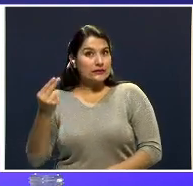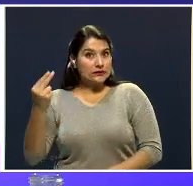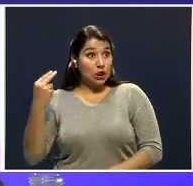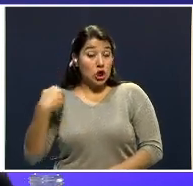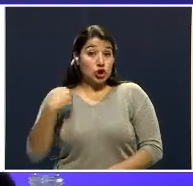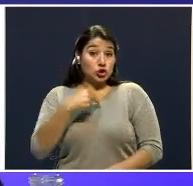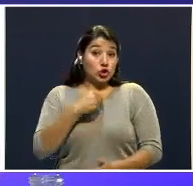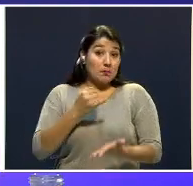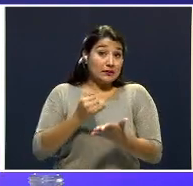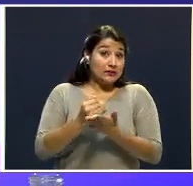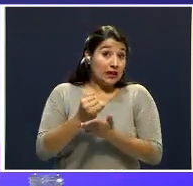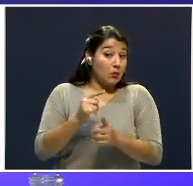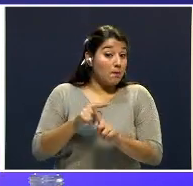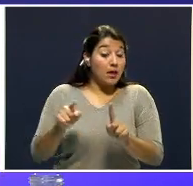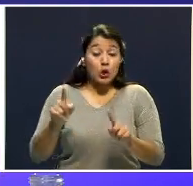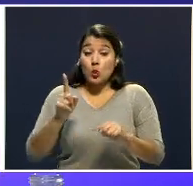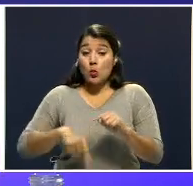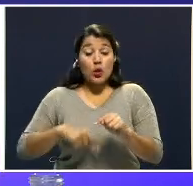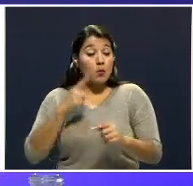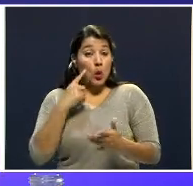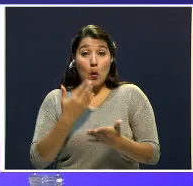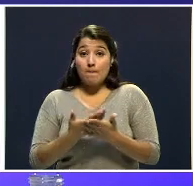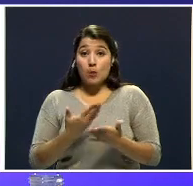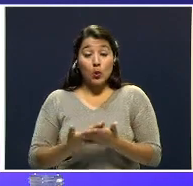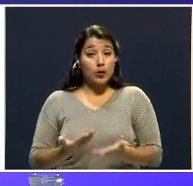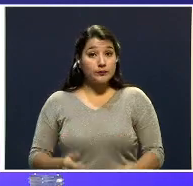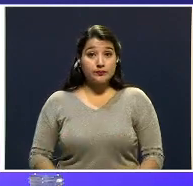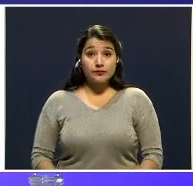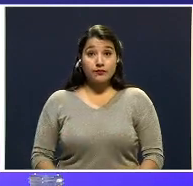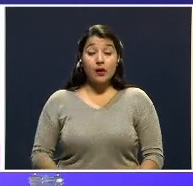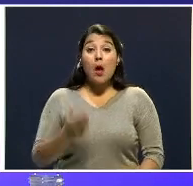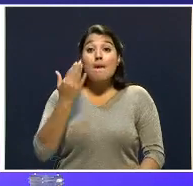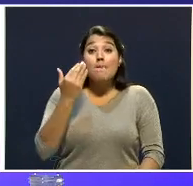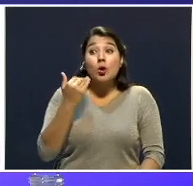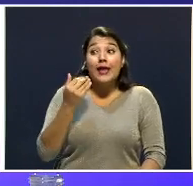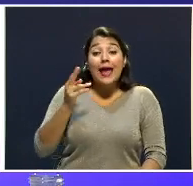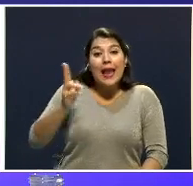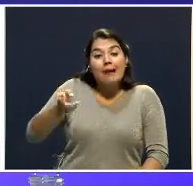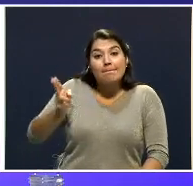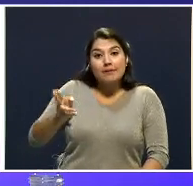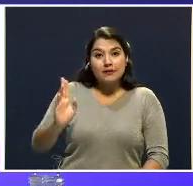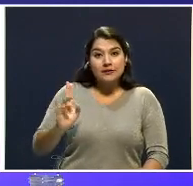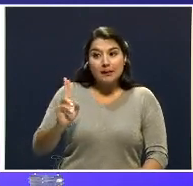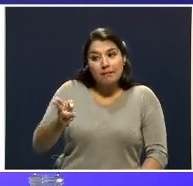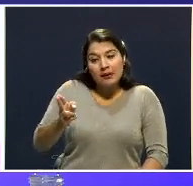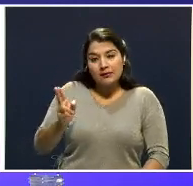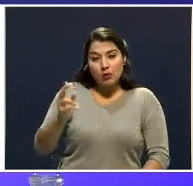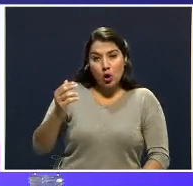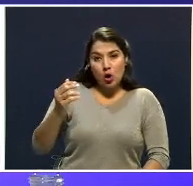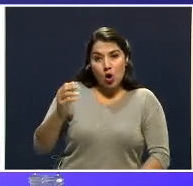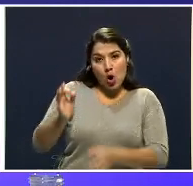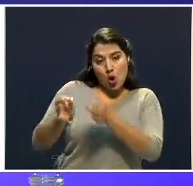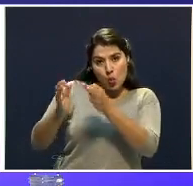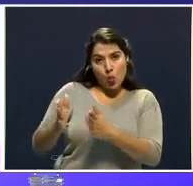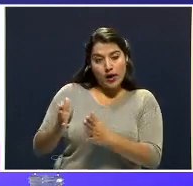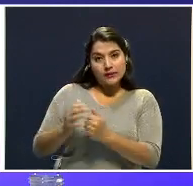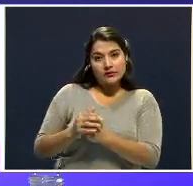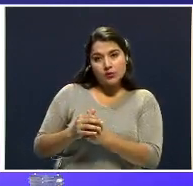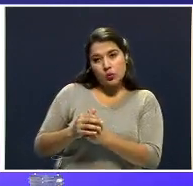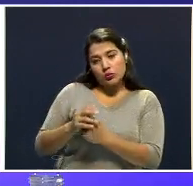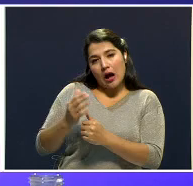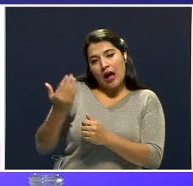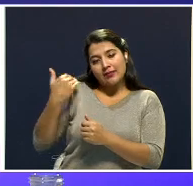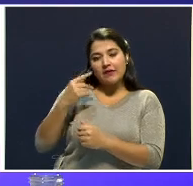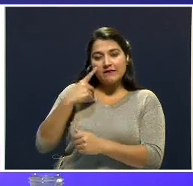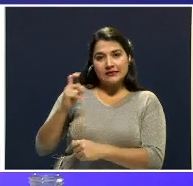investigamos y no pudimos comprobarla. Porque el mismo juez, el mismo fiscal y actual juez, nos dice a